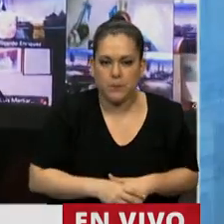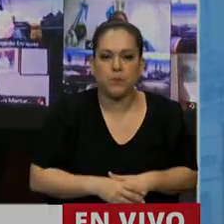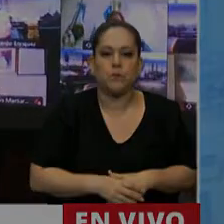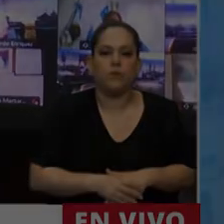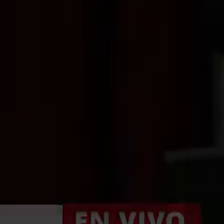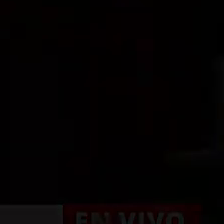Gracias, diputado. Gracias, diputado.